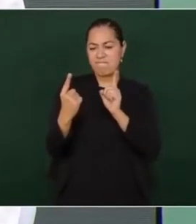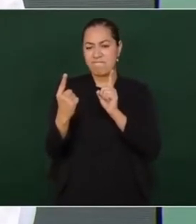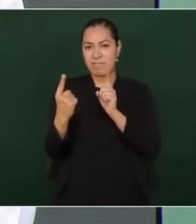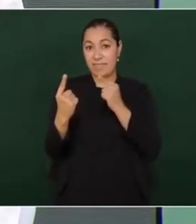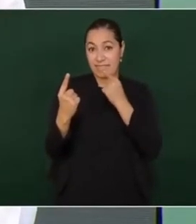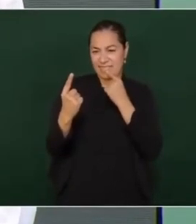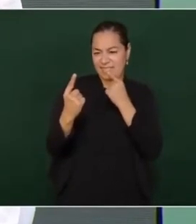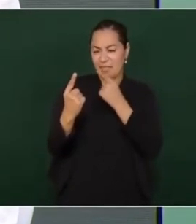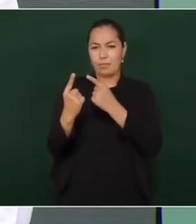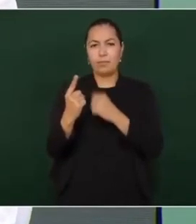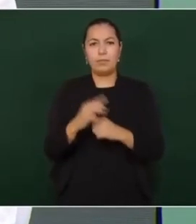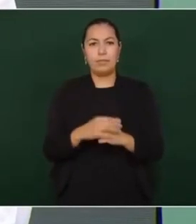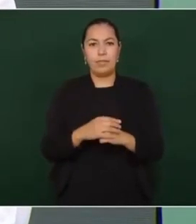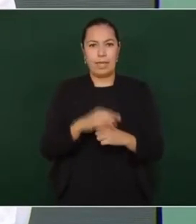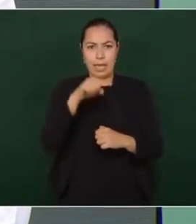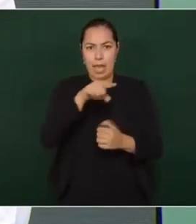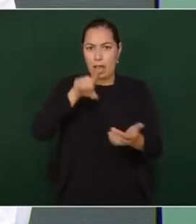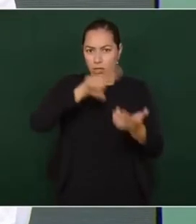delincuente consumado,